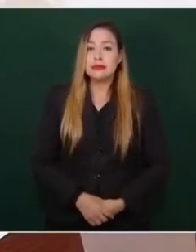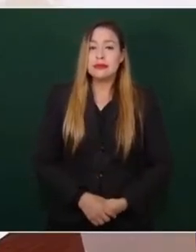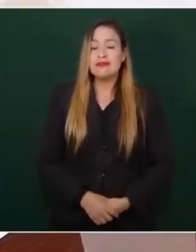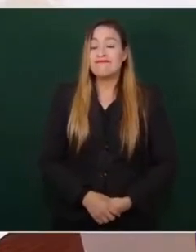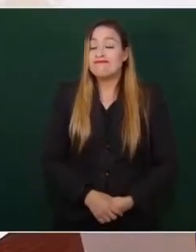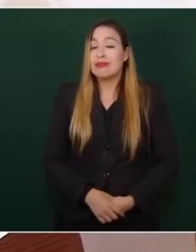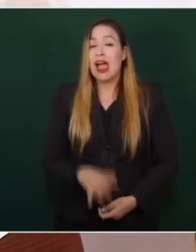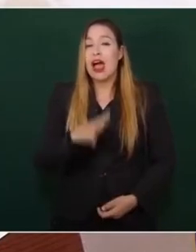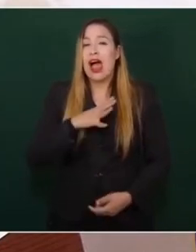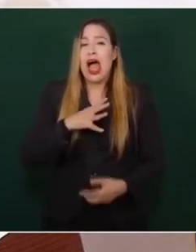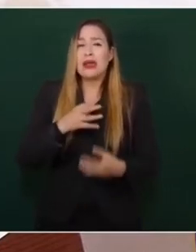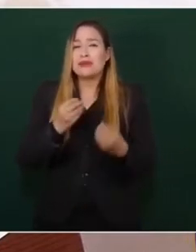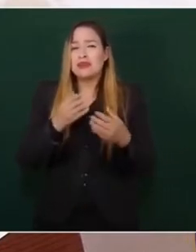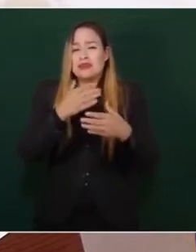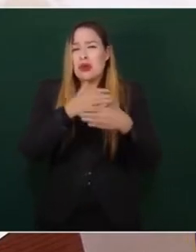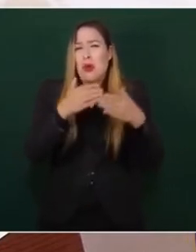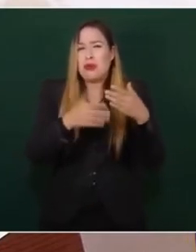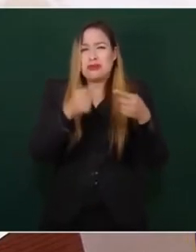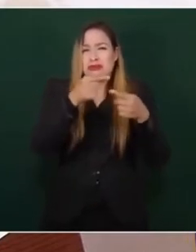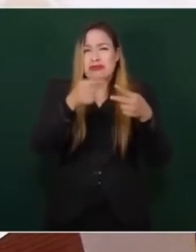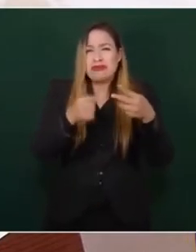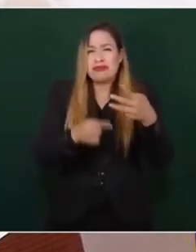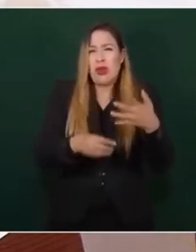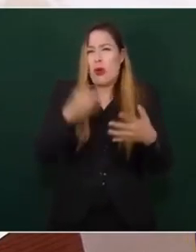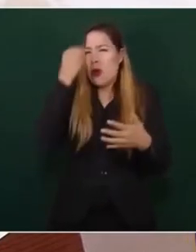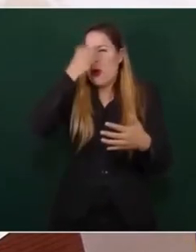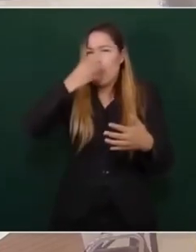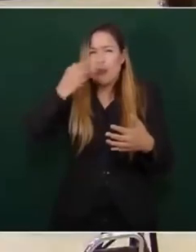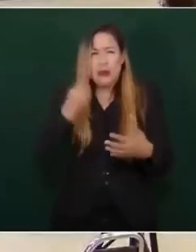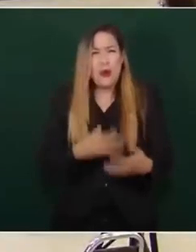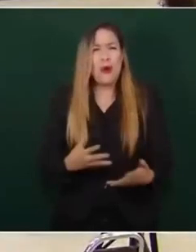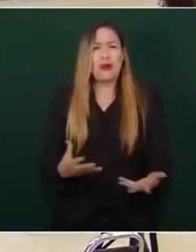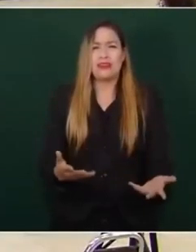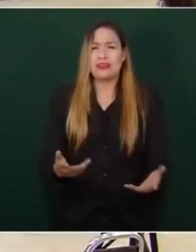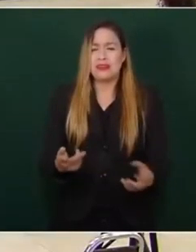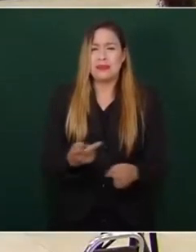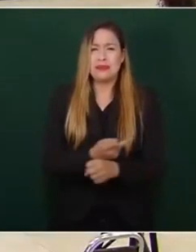Horrores. Bueno, eso